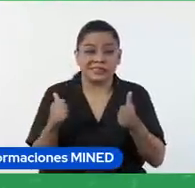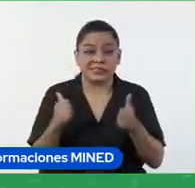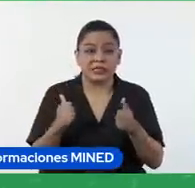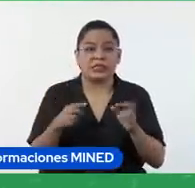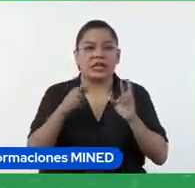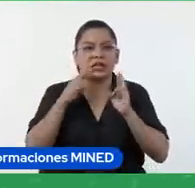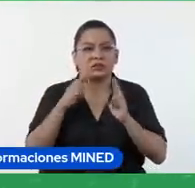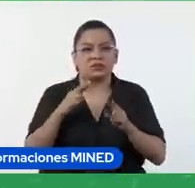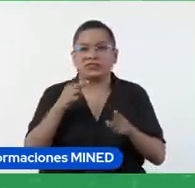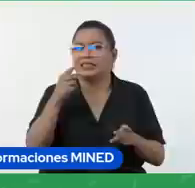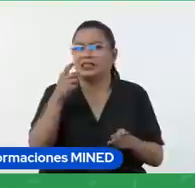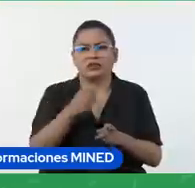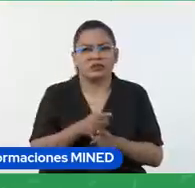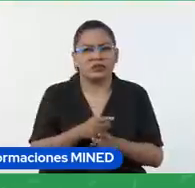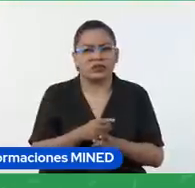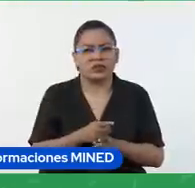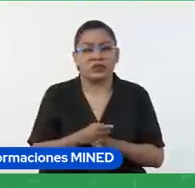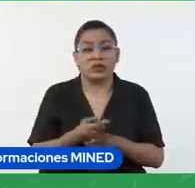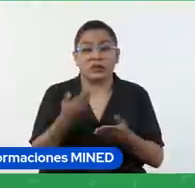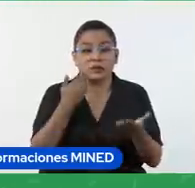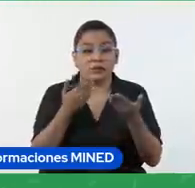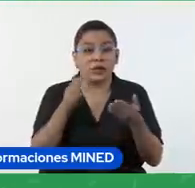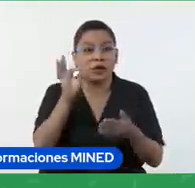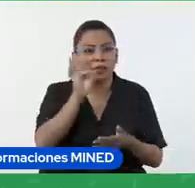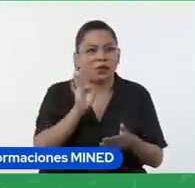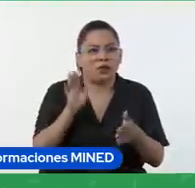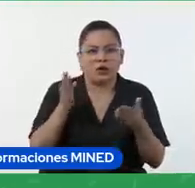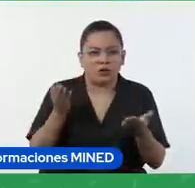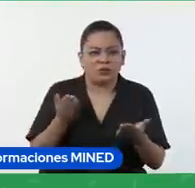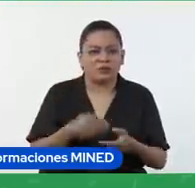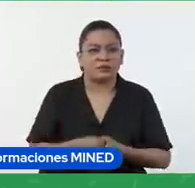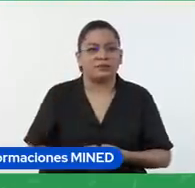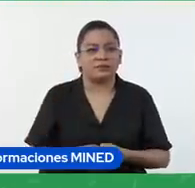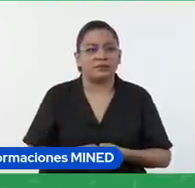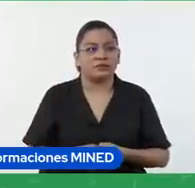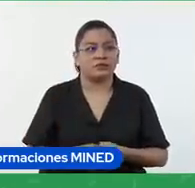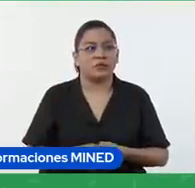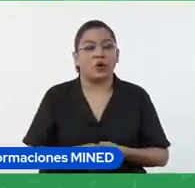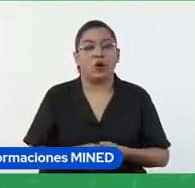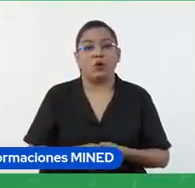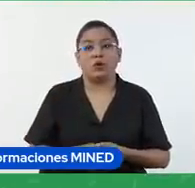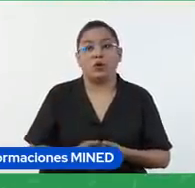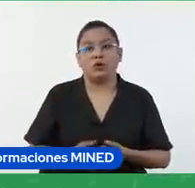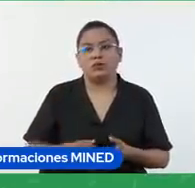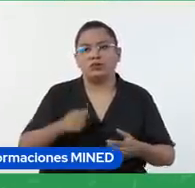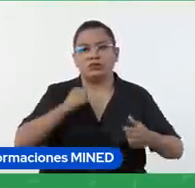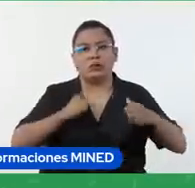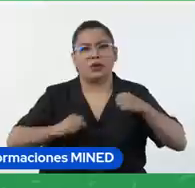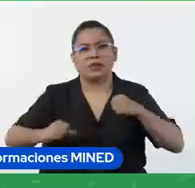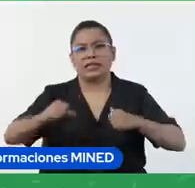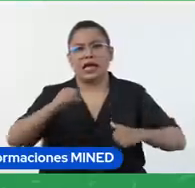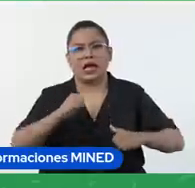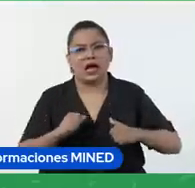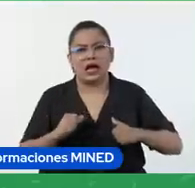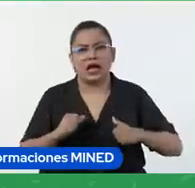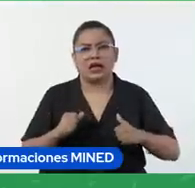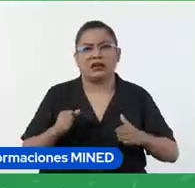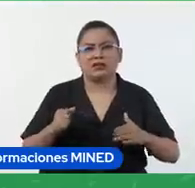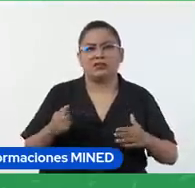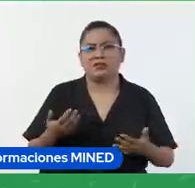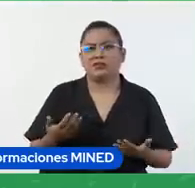cómo pudieron mejorar se hicieron una maqueta se hicieron una obra de teatro cualquier tipo de